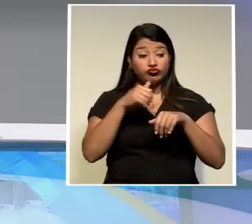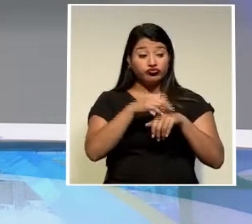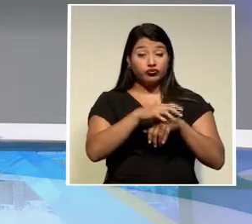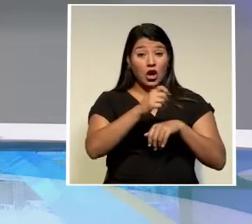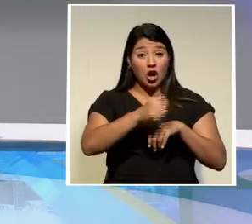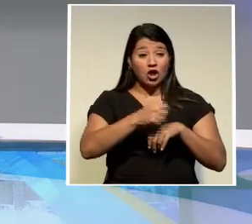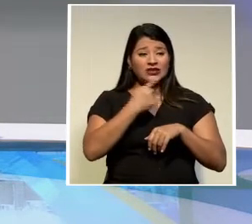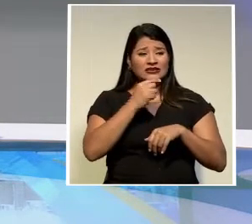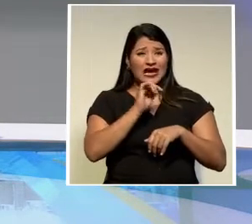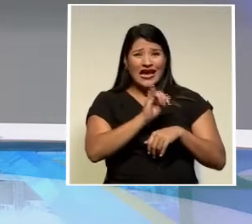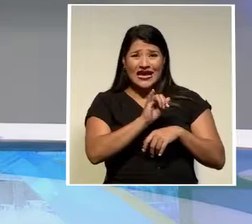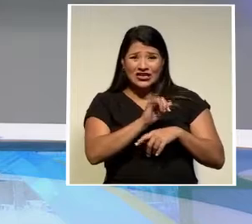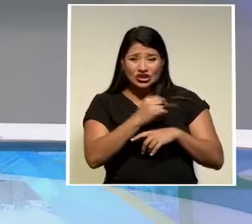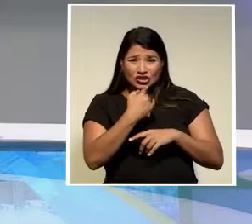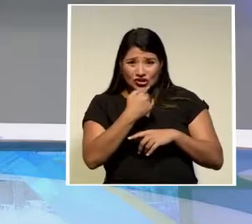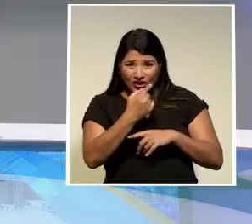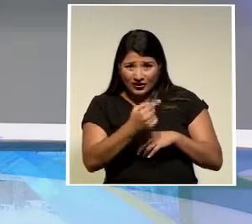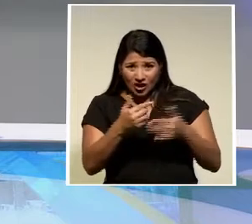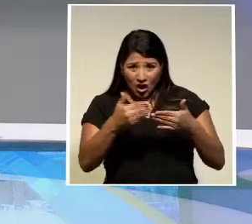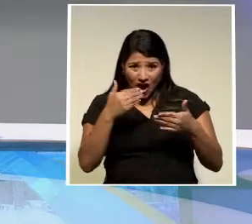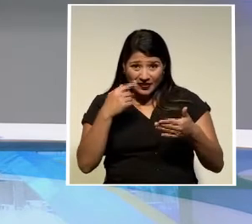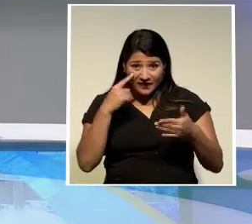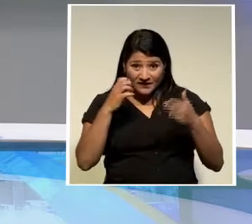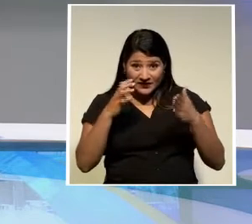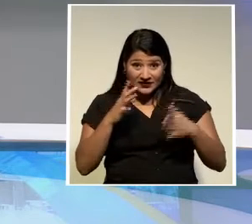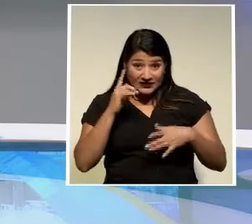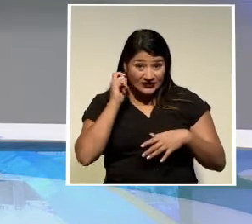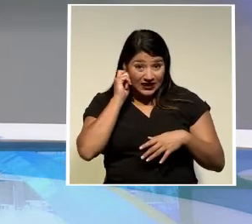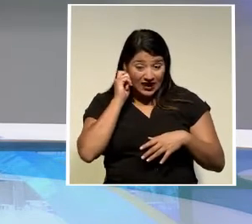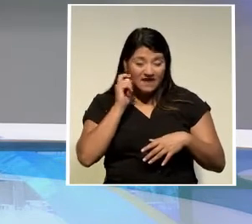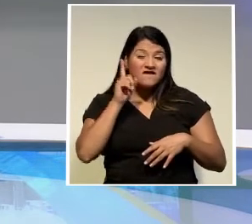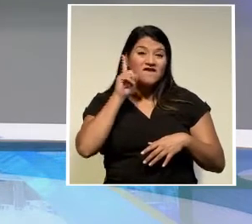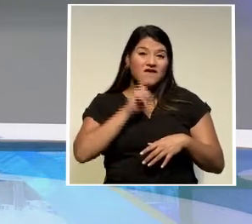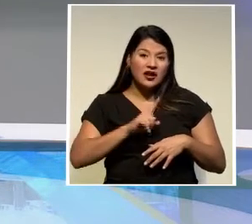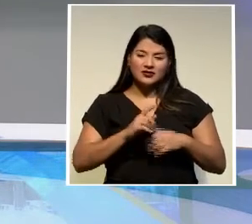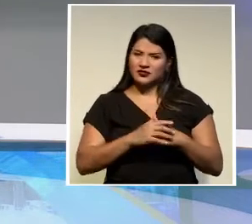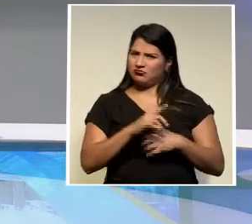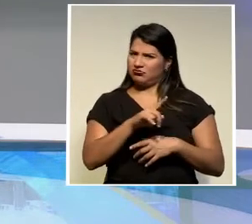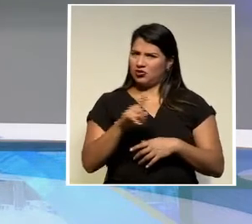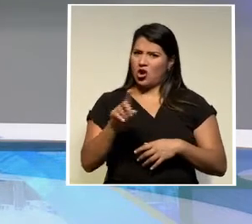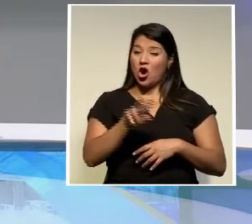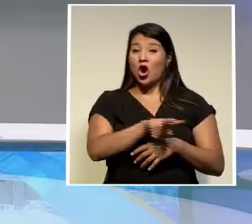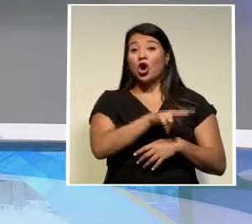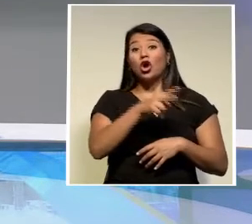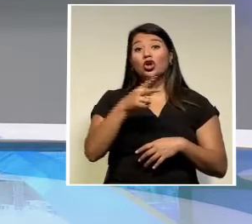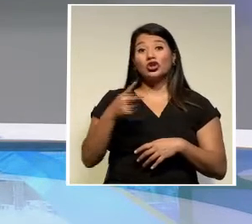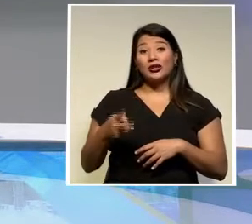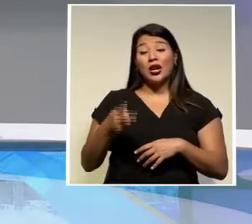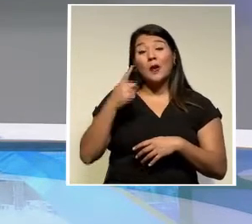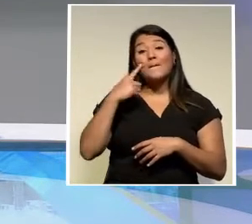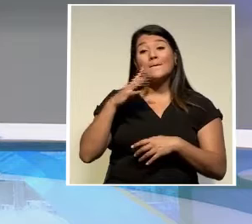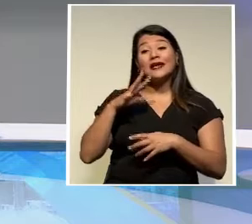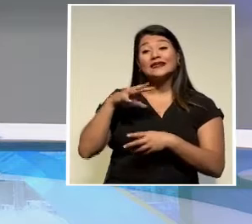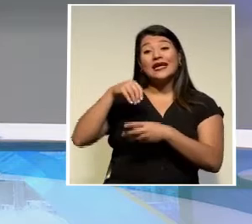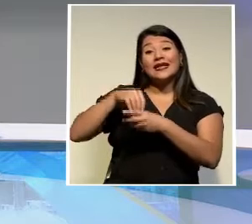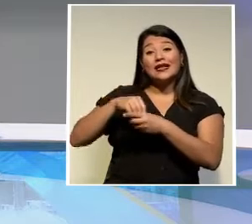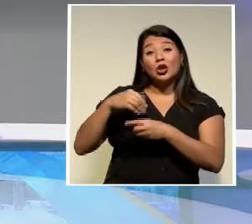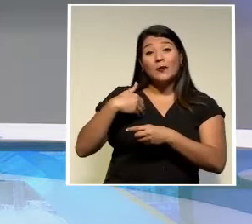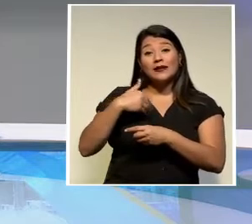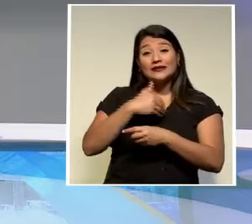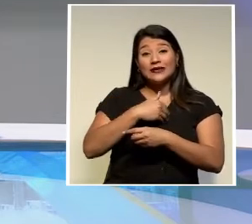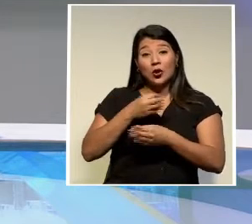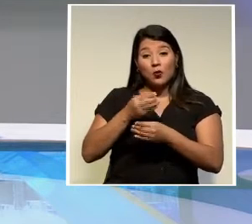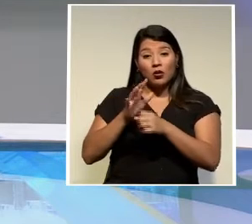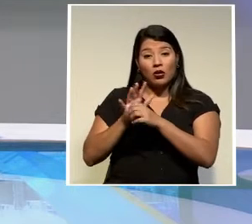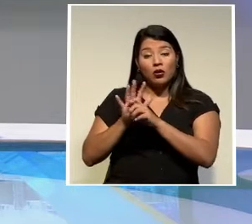por el contrario lo que existió fue una persecución interna dentro del ministerio